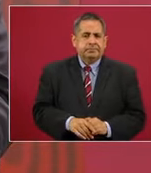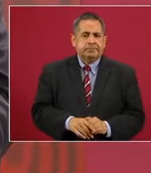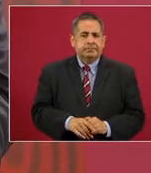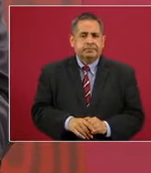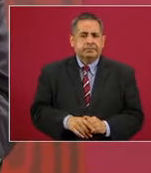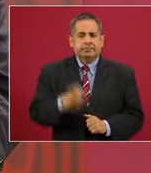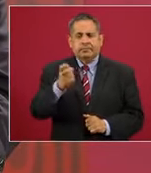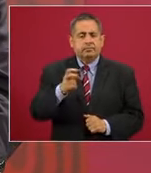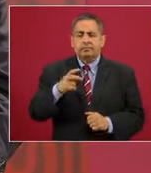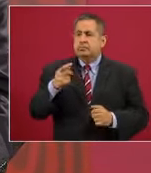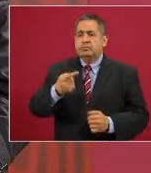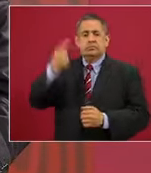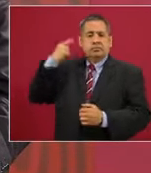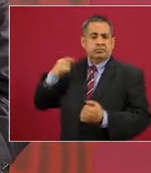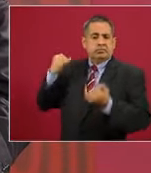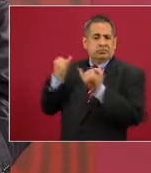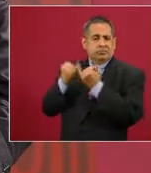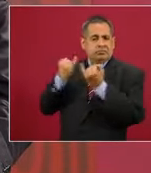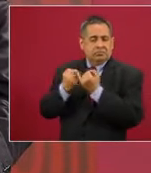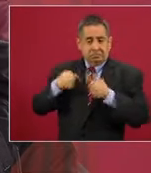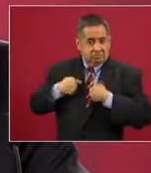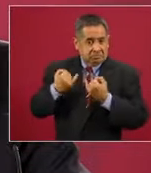O sea, no somos iguales.